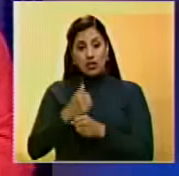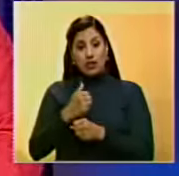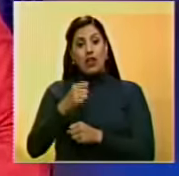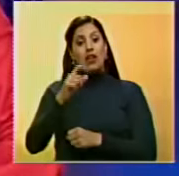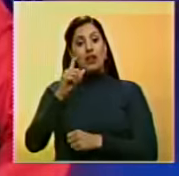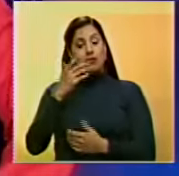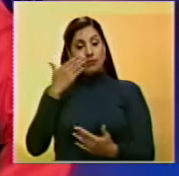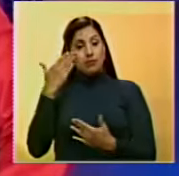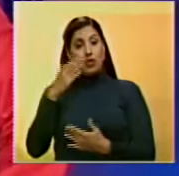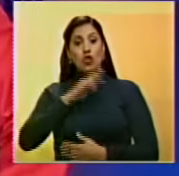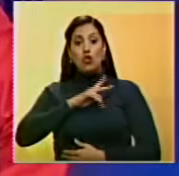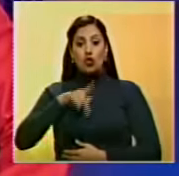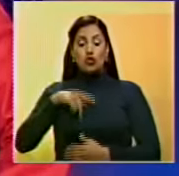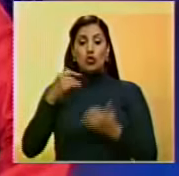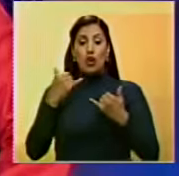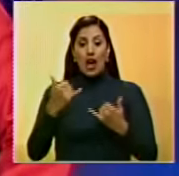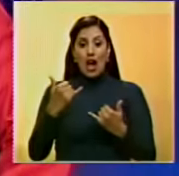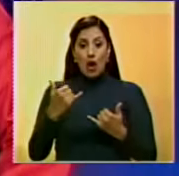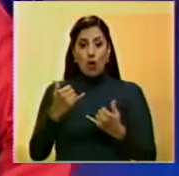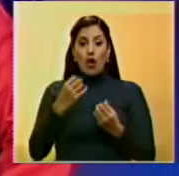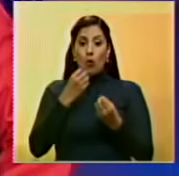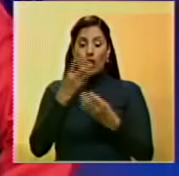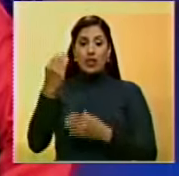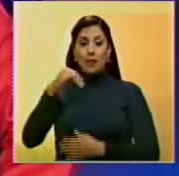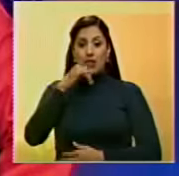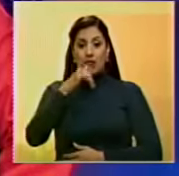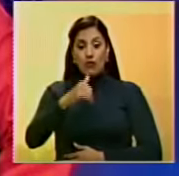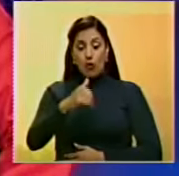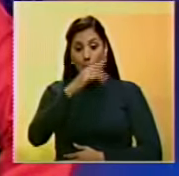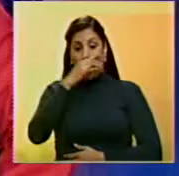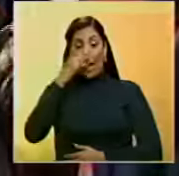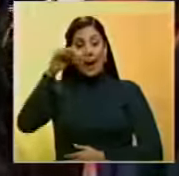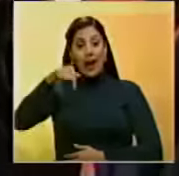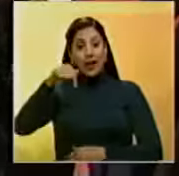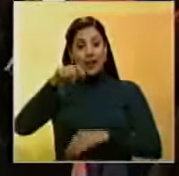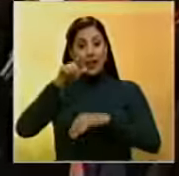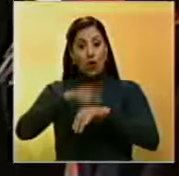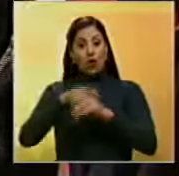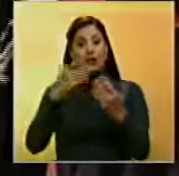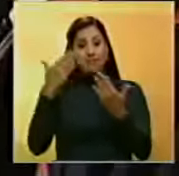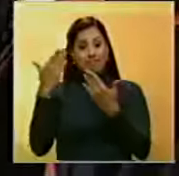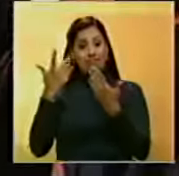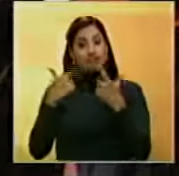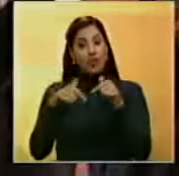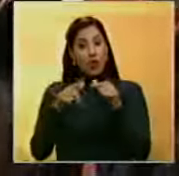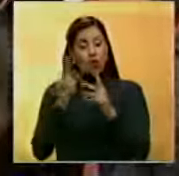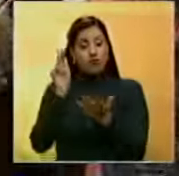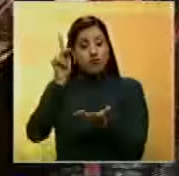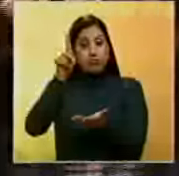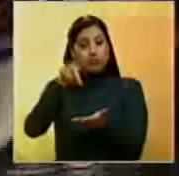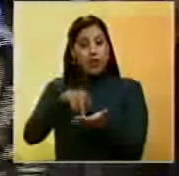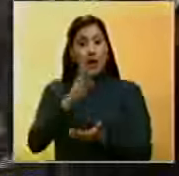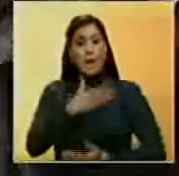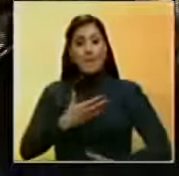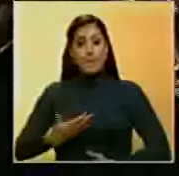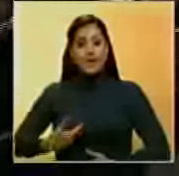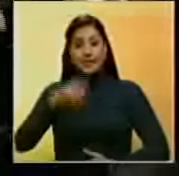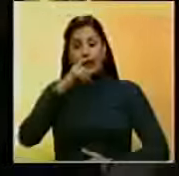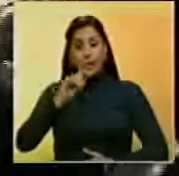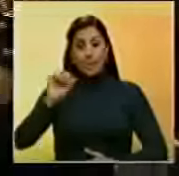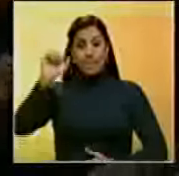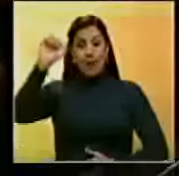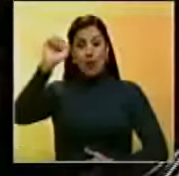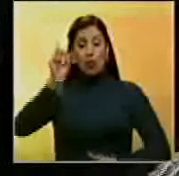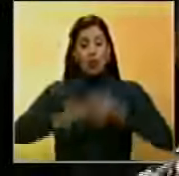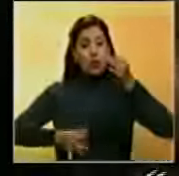Bueno, nosotros vamos a continuar con más información. Tenemos que a esta hora está en desarrollo la llegada del presidente de la República, Nicolás